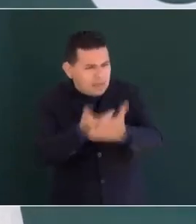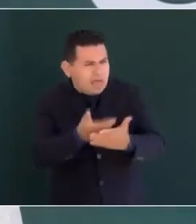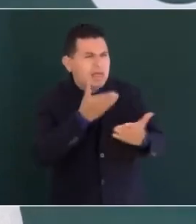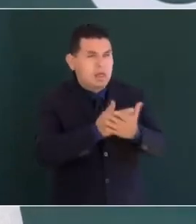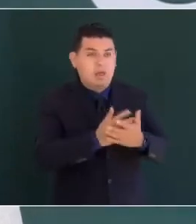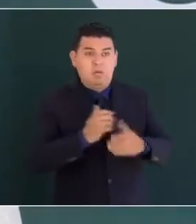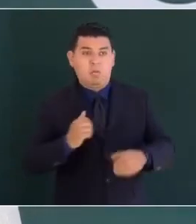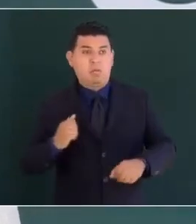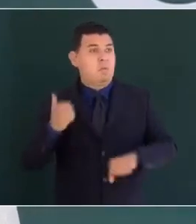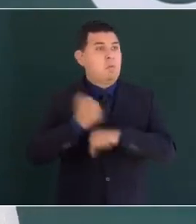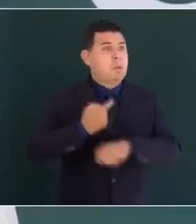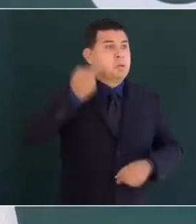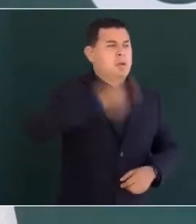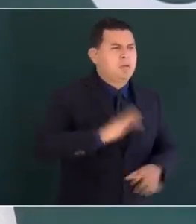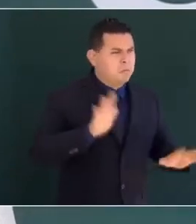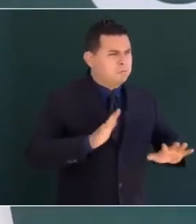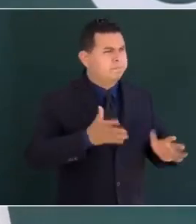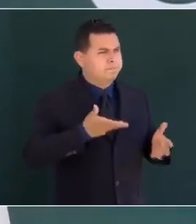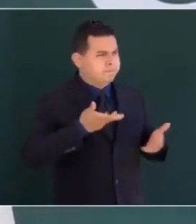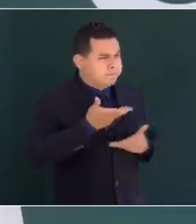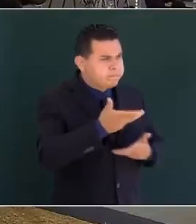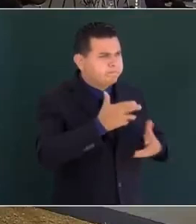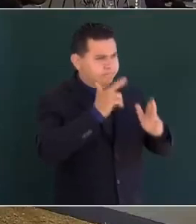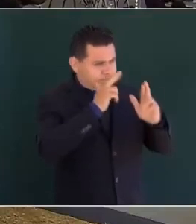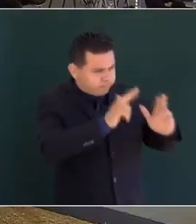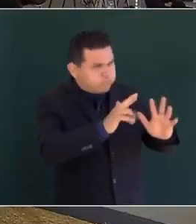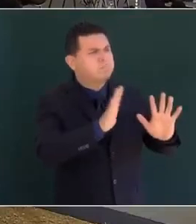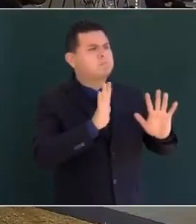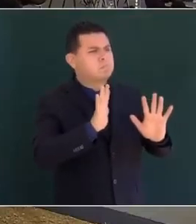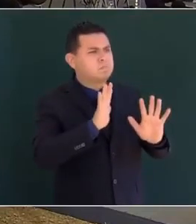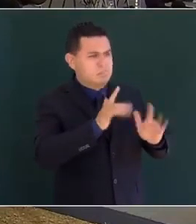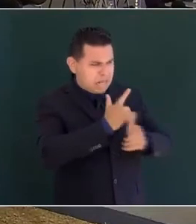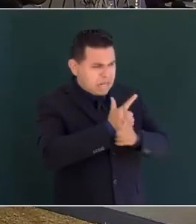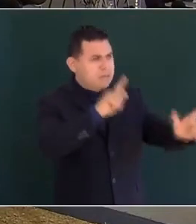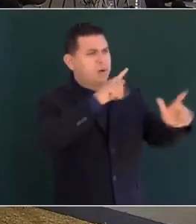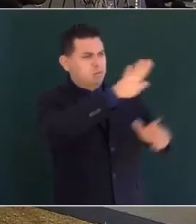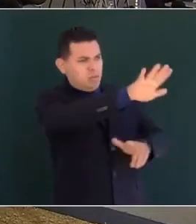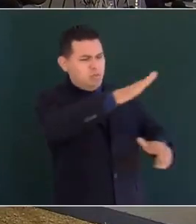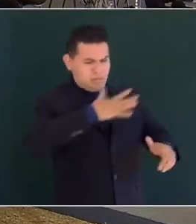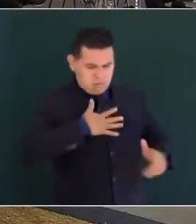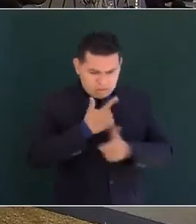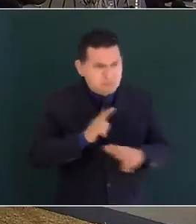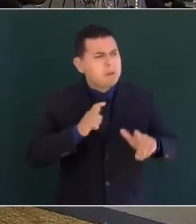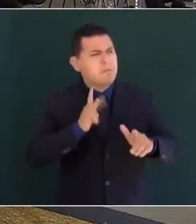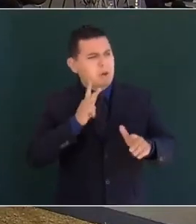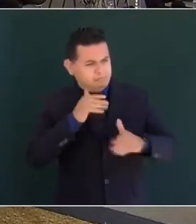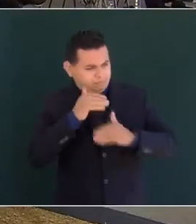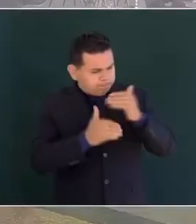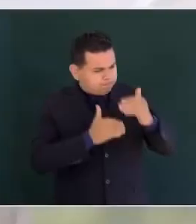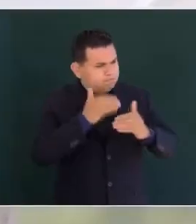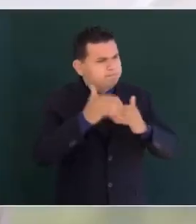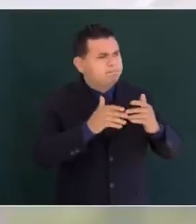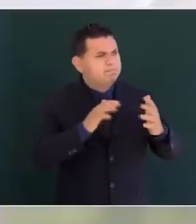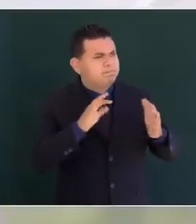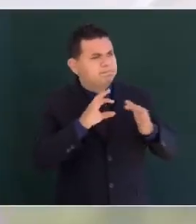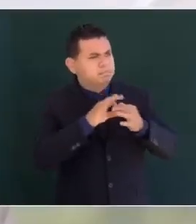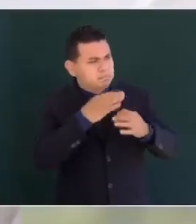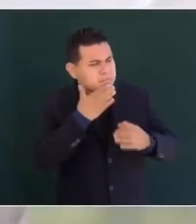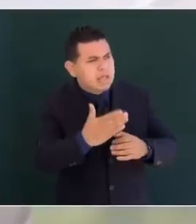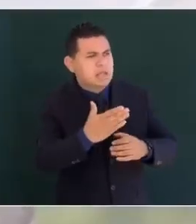imponiendo nada sino respetando las libertades y garantizando en todo momento